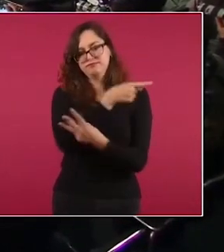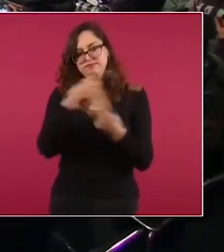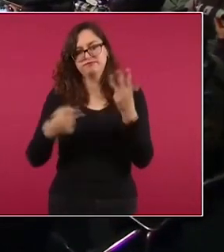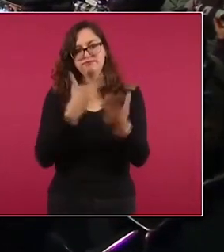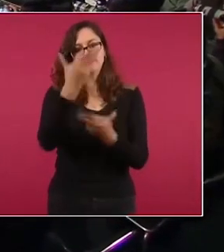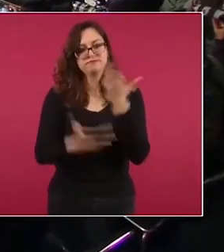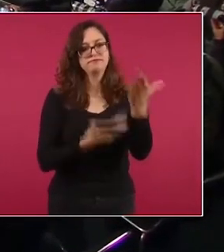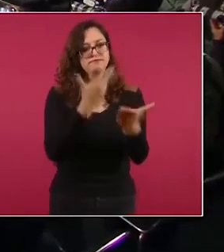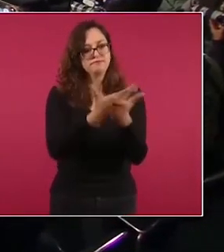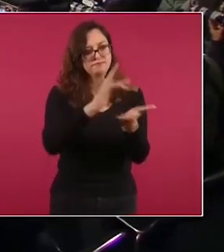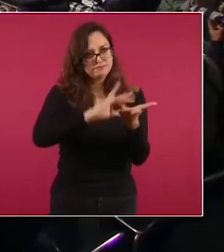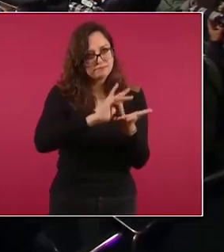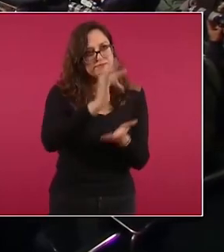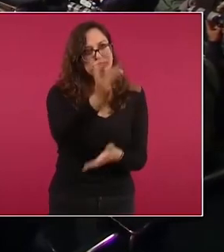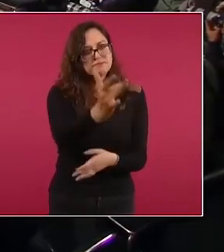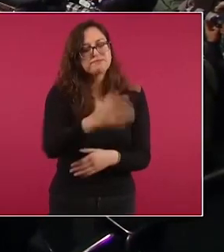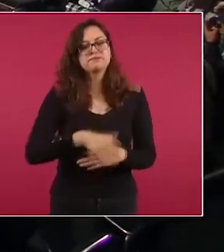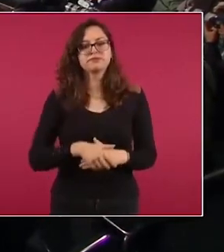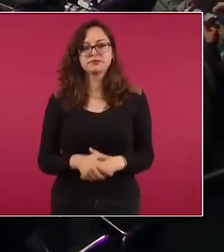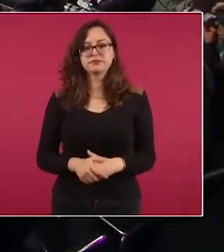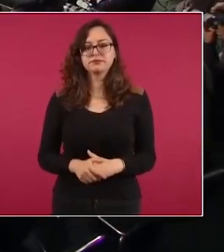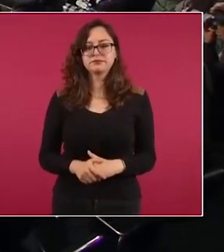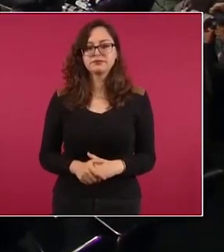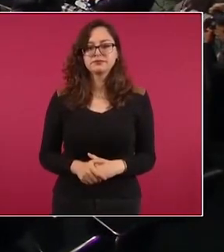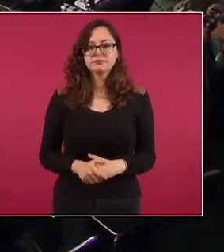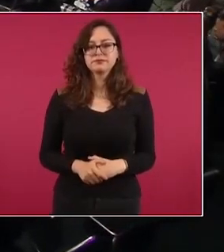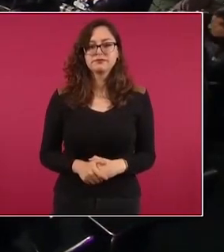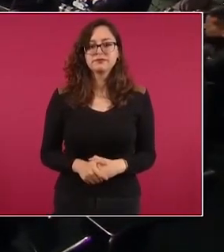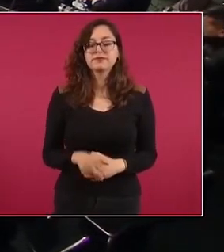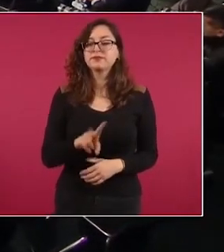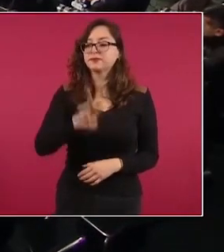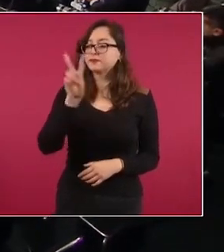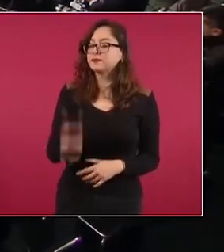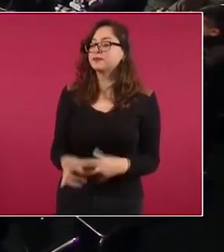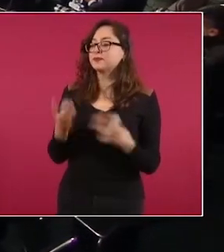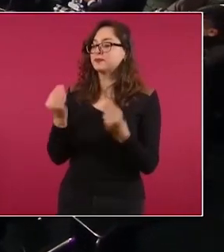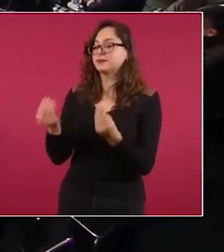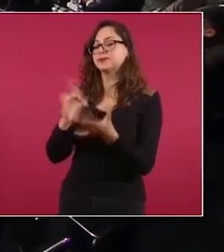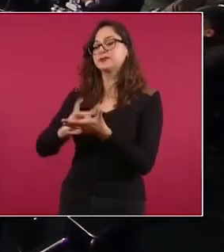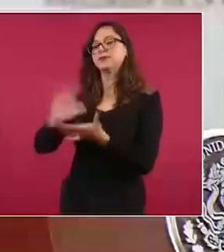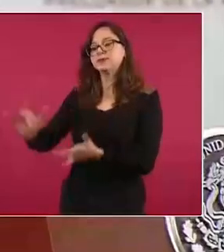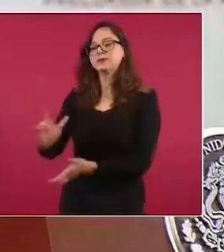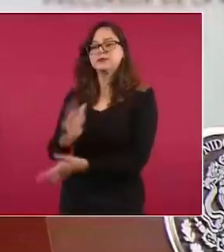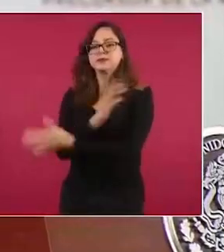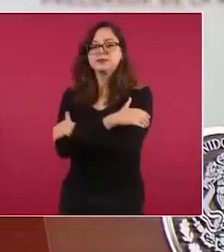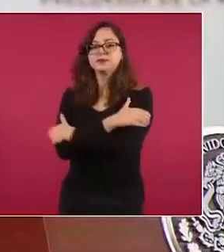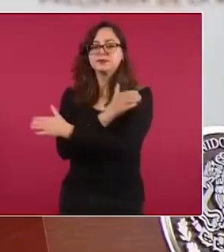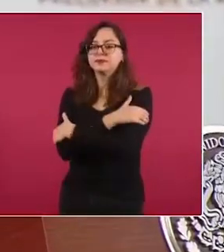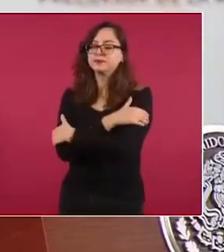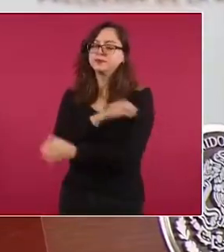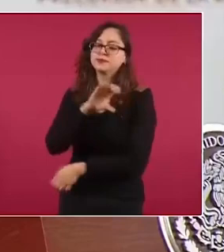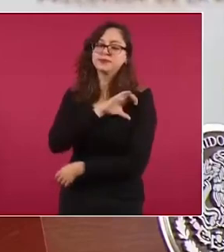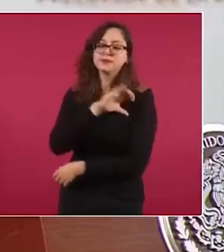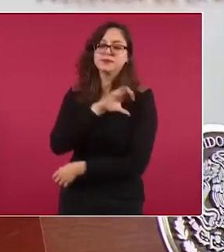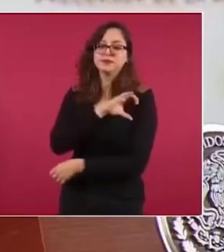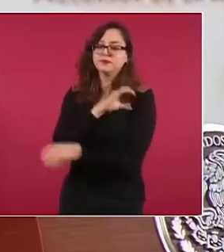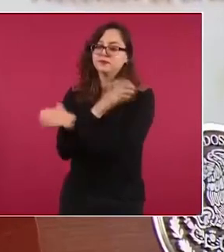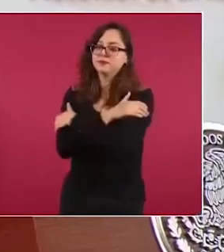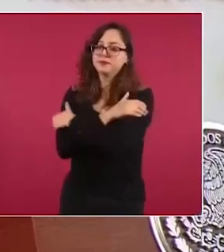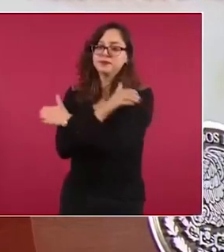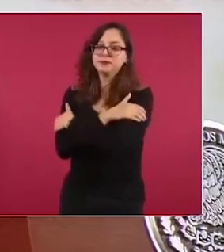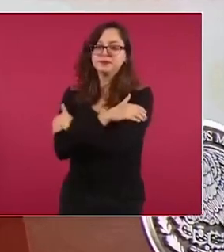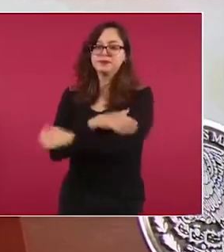Carlos Bueno, en verdad las gracias y un abrazo cariñosísimo y